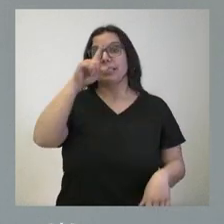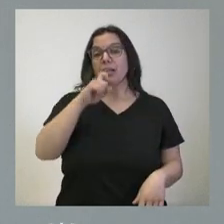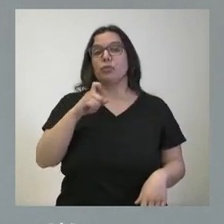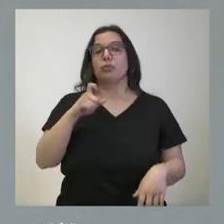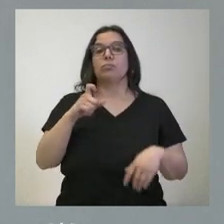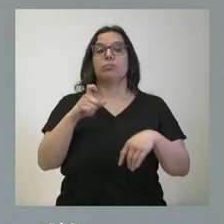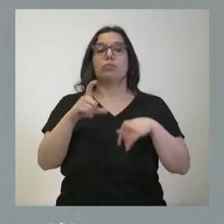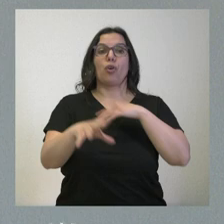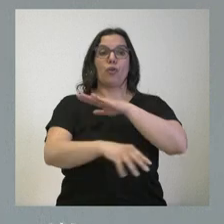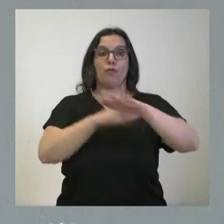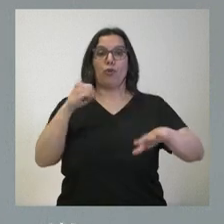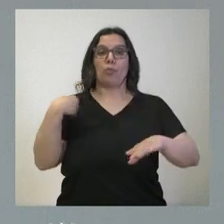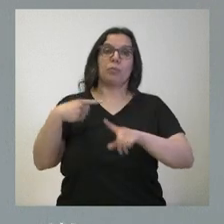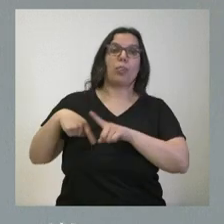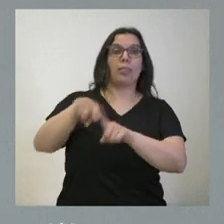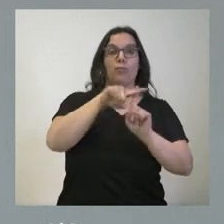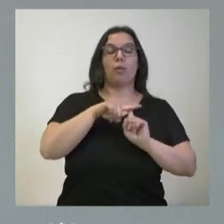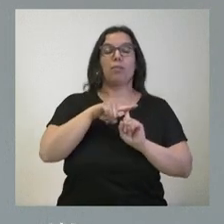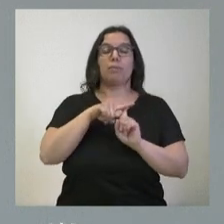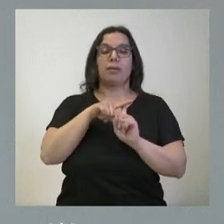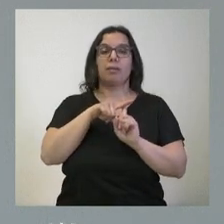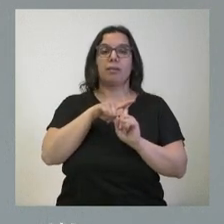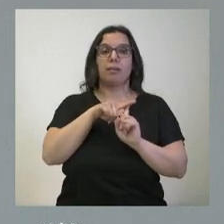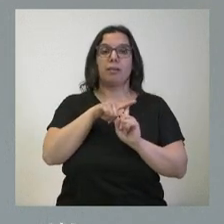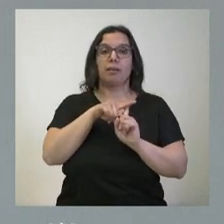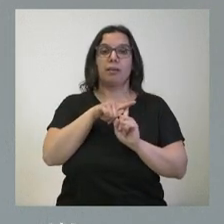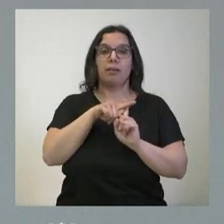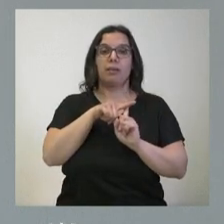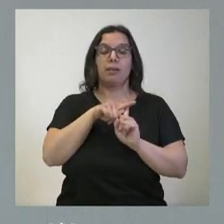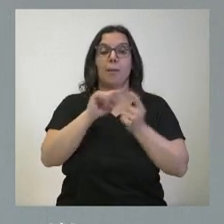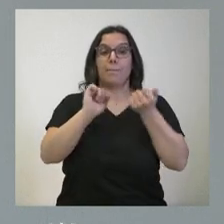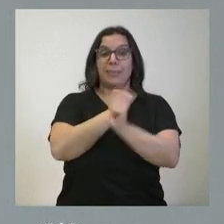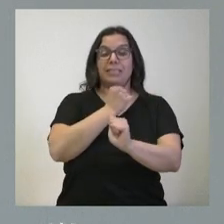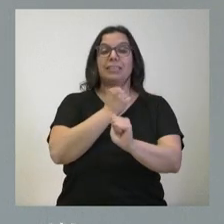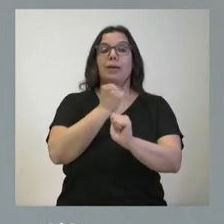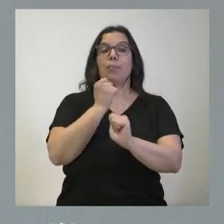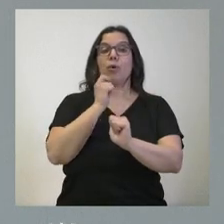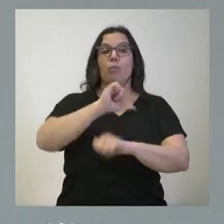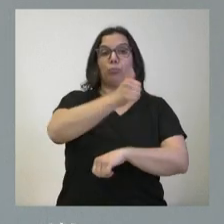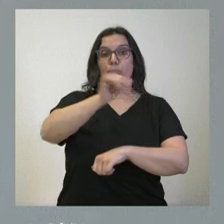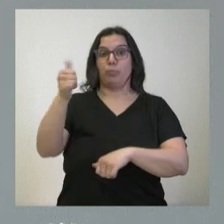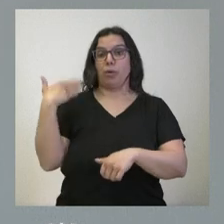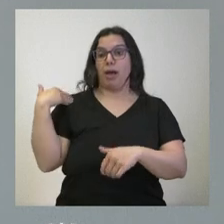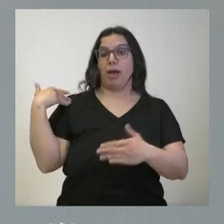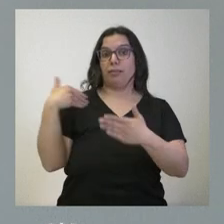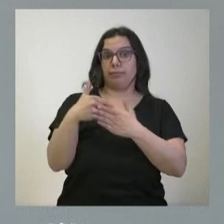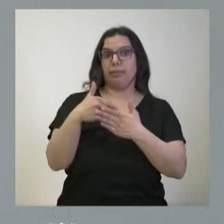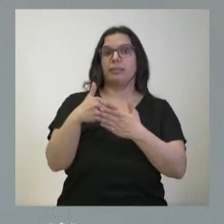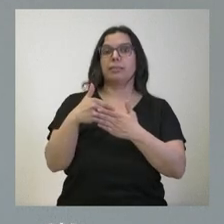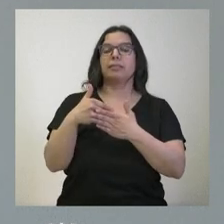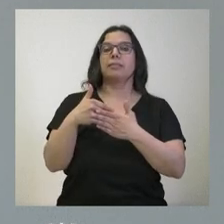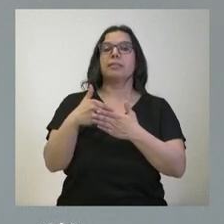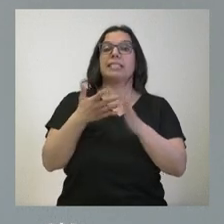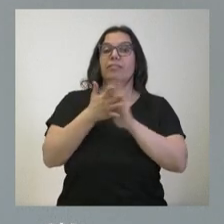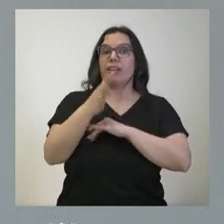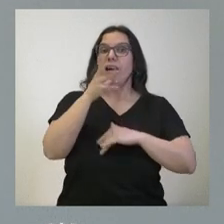procedentes de la devolución de los préstamos otorgados con anterioridad y que nos da lugar a nuevas